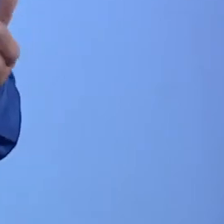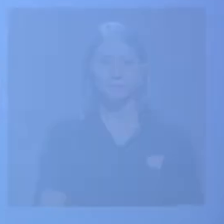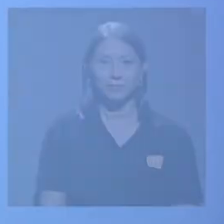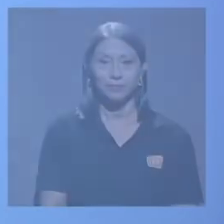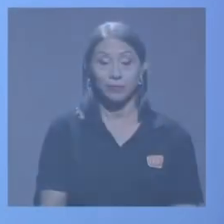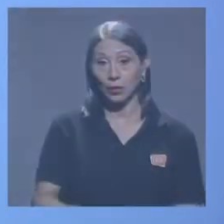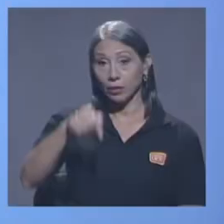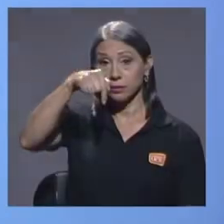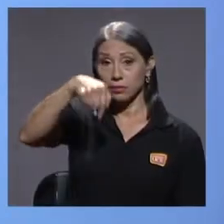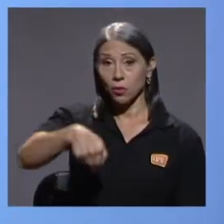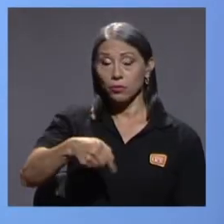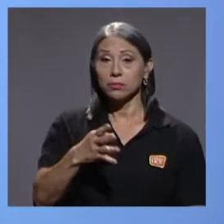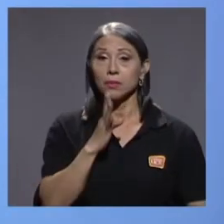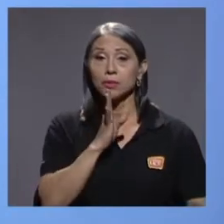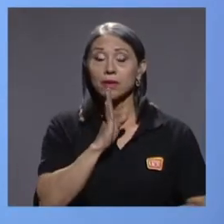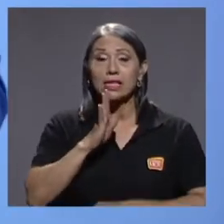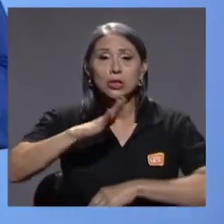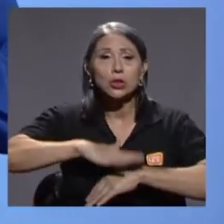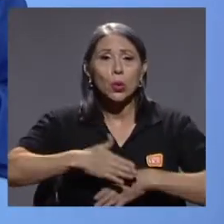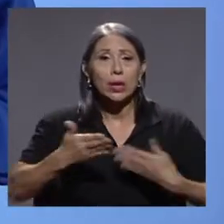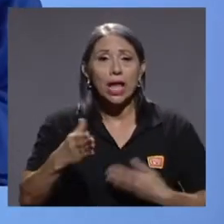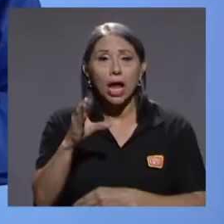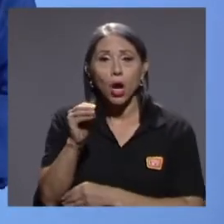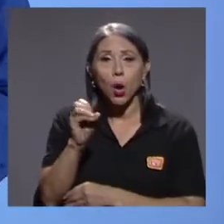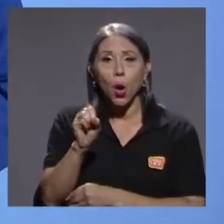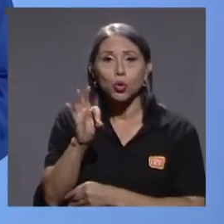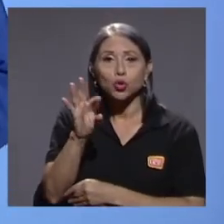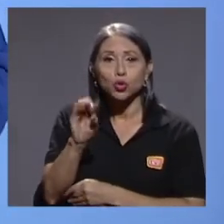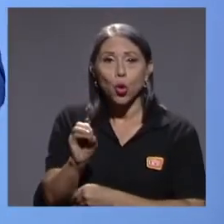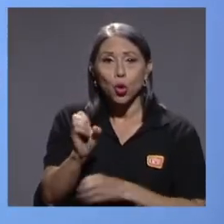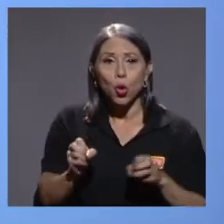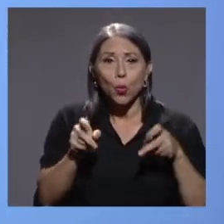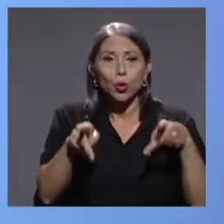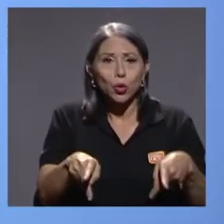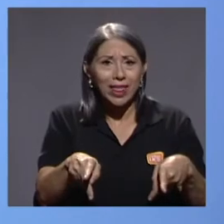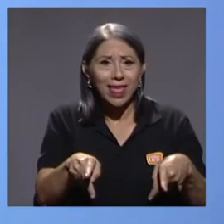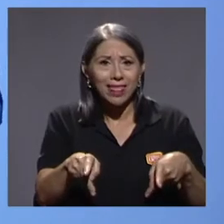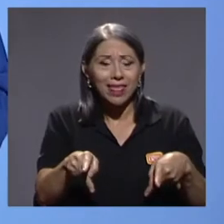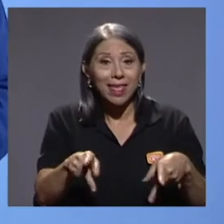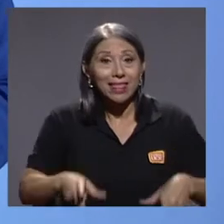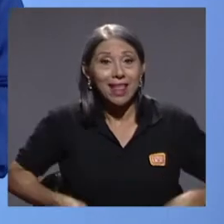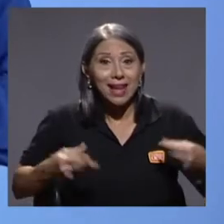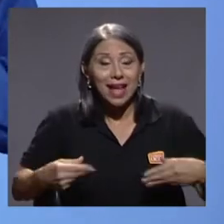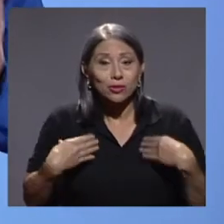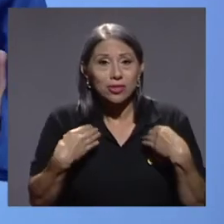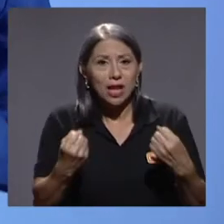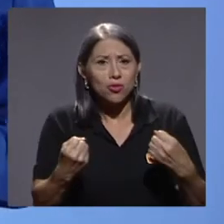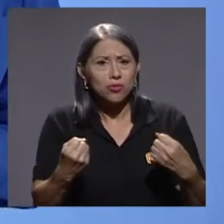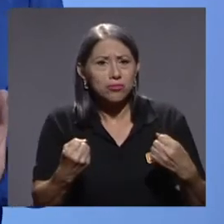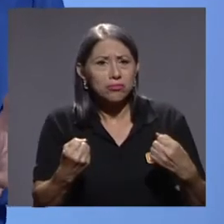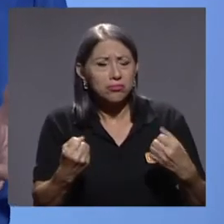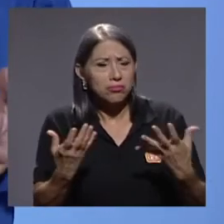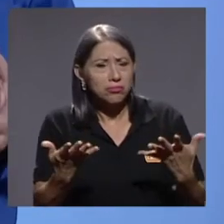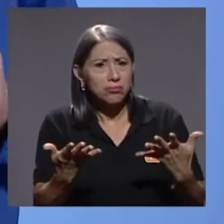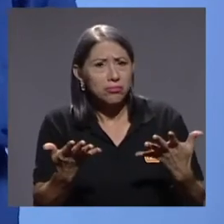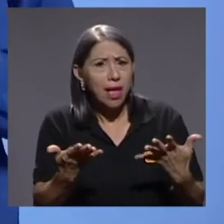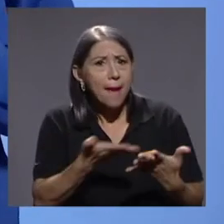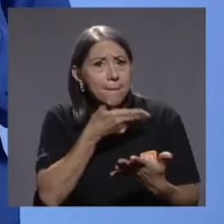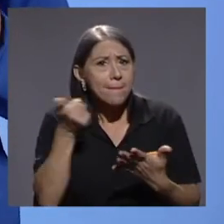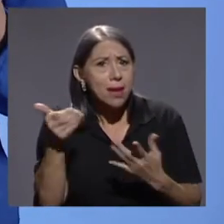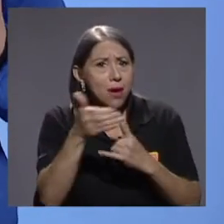El día de hoy vamos a conversar sobre costo de oportunidad del gasto en salud en pandemia. ¿Por qué es importante